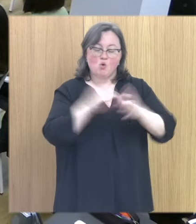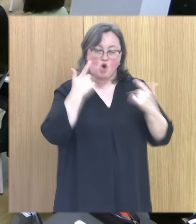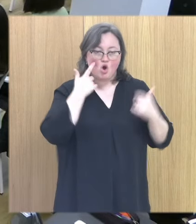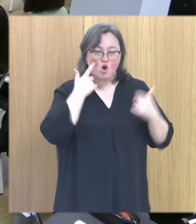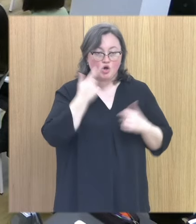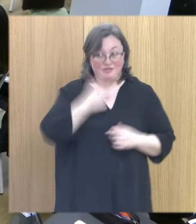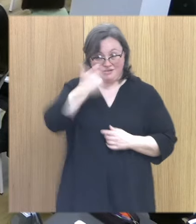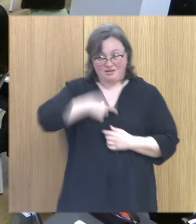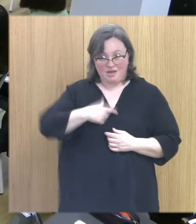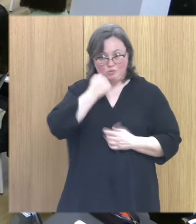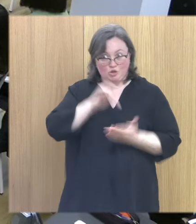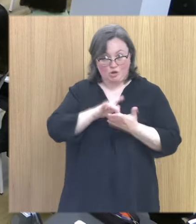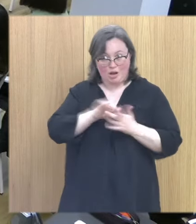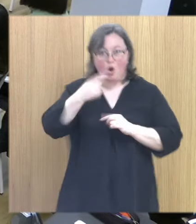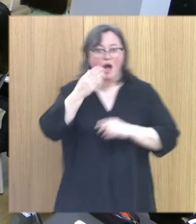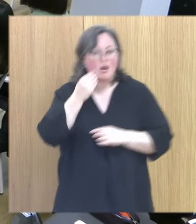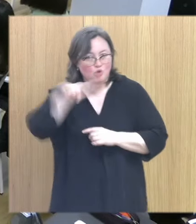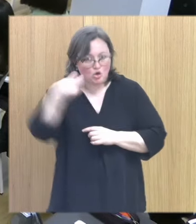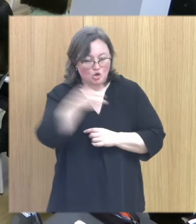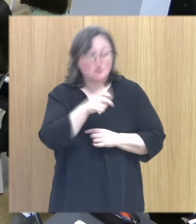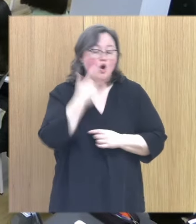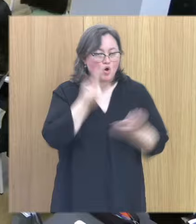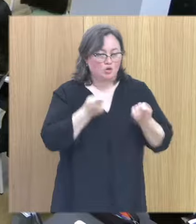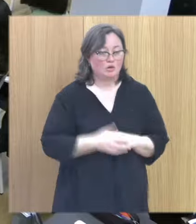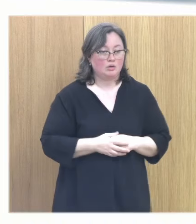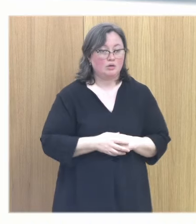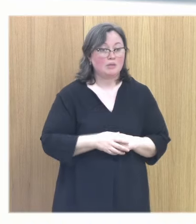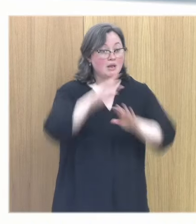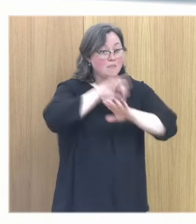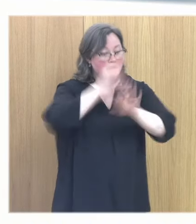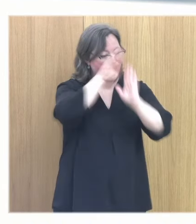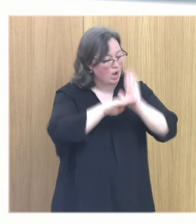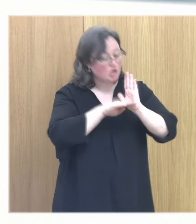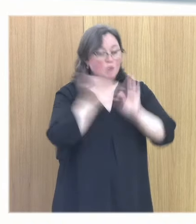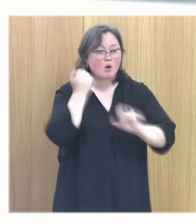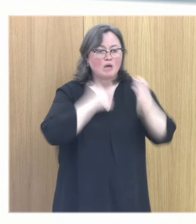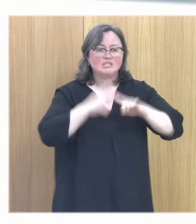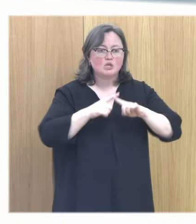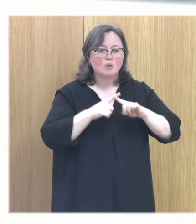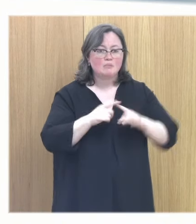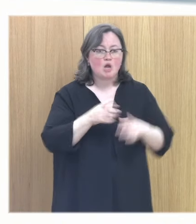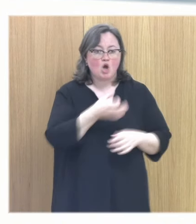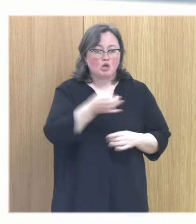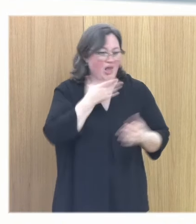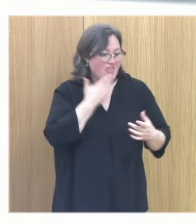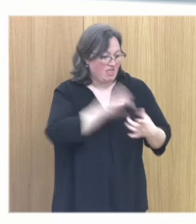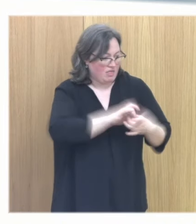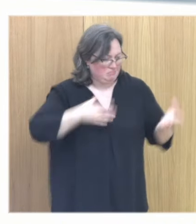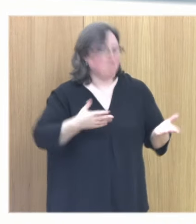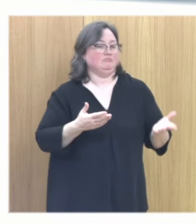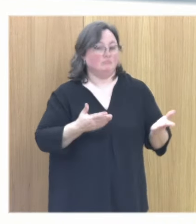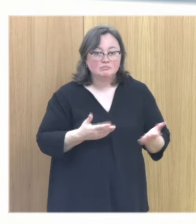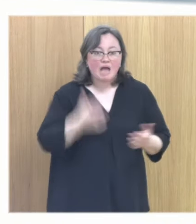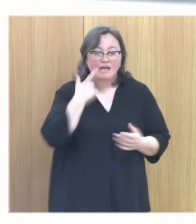y lo he puesto entre comillas que es el indicador tal y como se formula en la mayor parte de los manuales técnicos las conductas sexuales inapropiadas para su edad claro